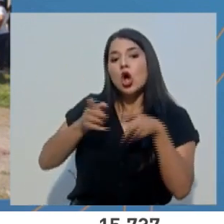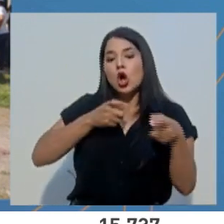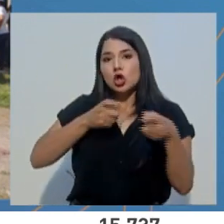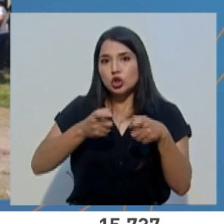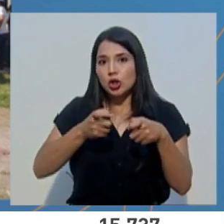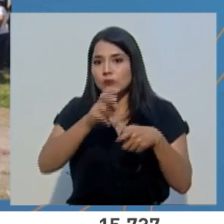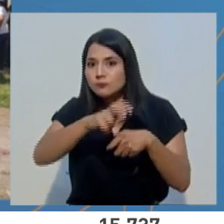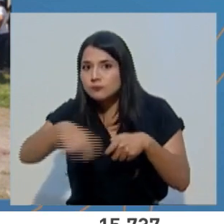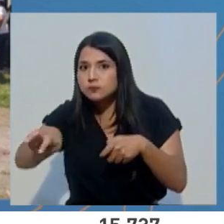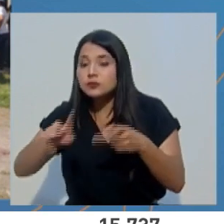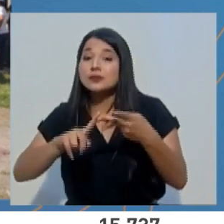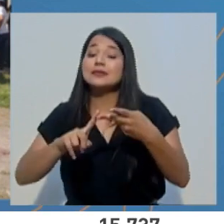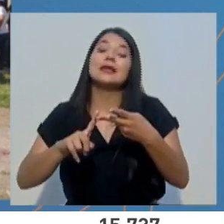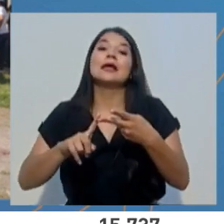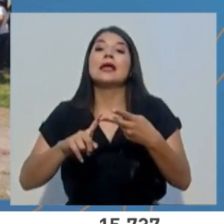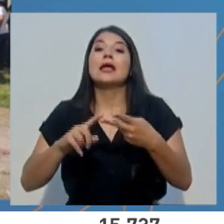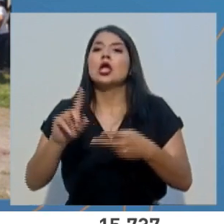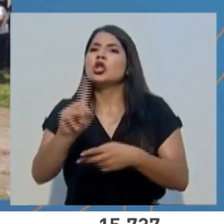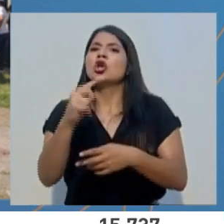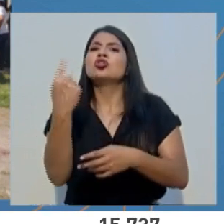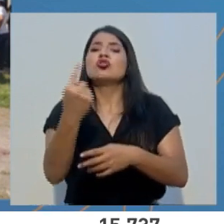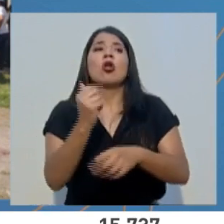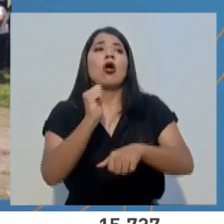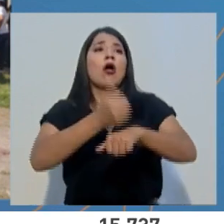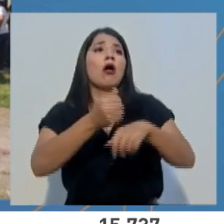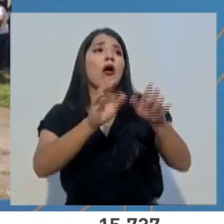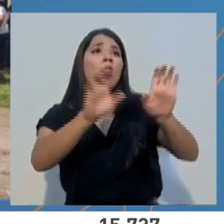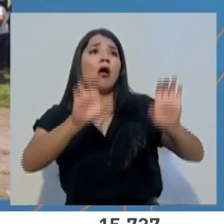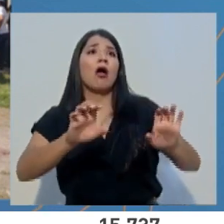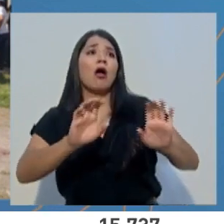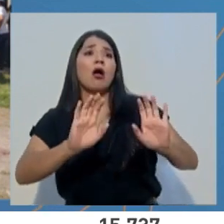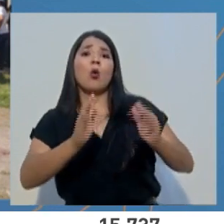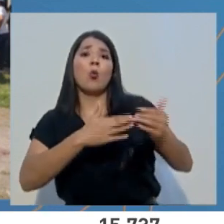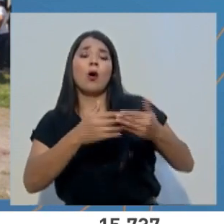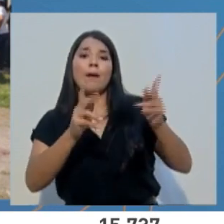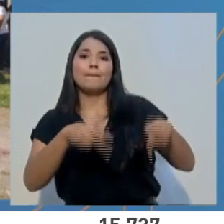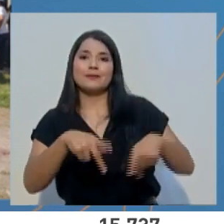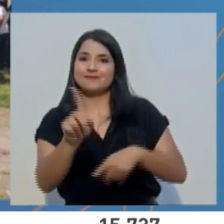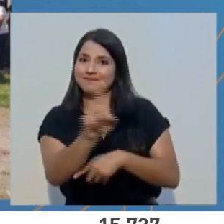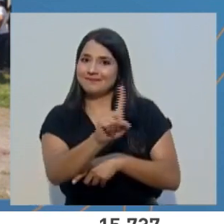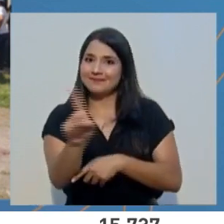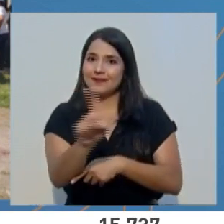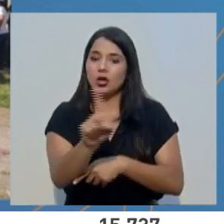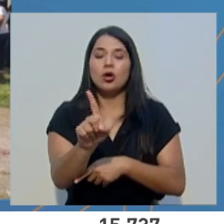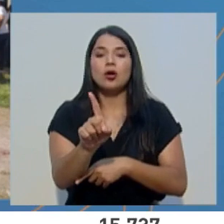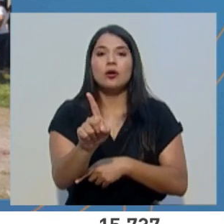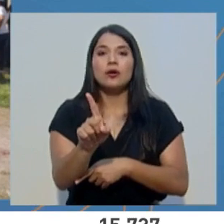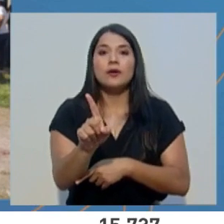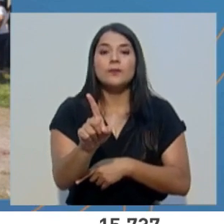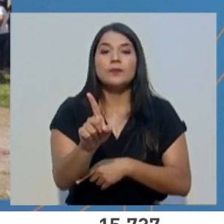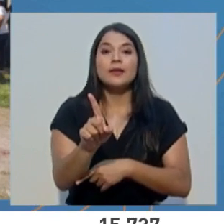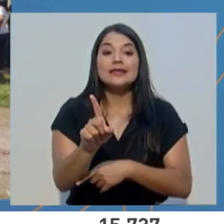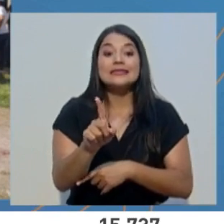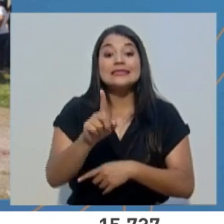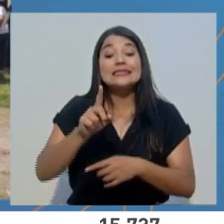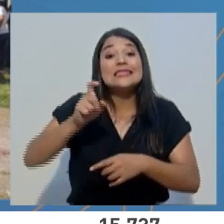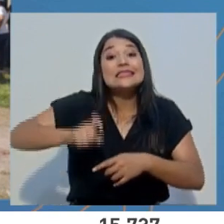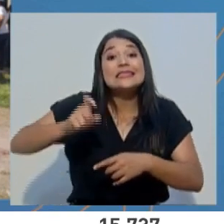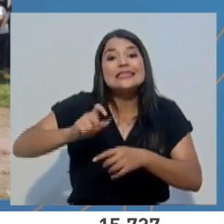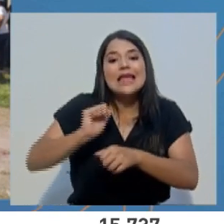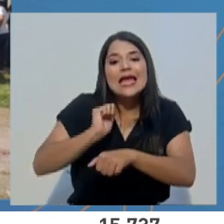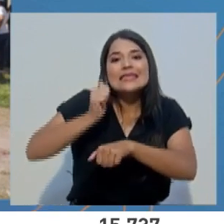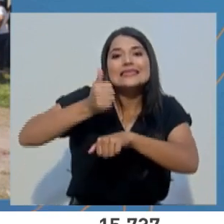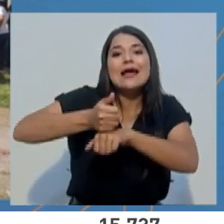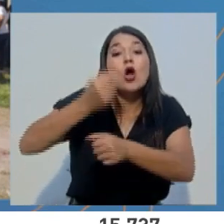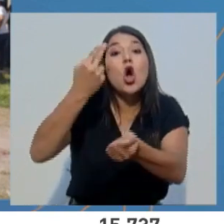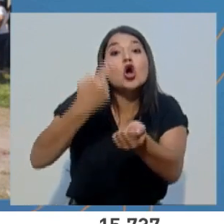de la caja. No solamente es colocar un toldo, estamos hablando de establecer una